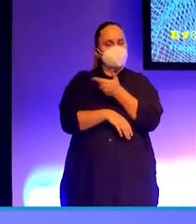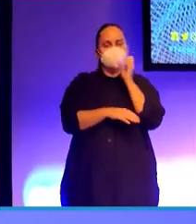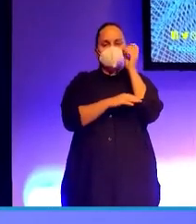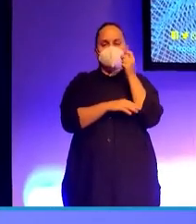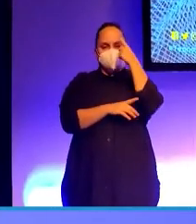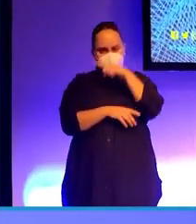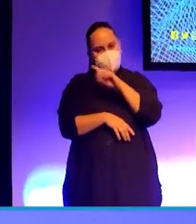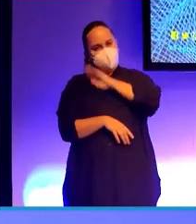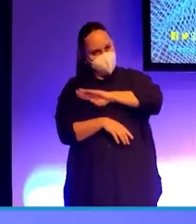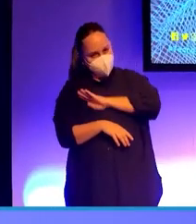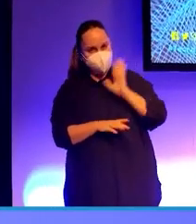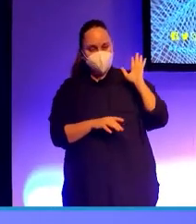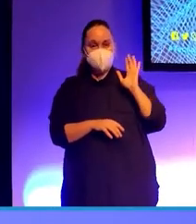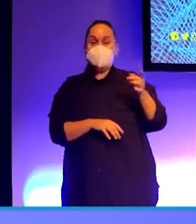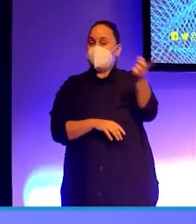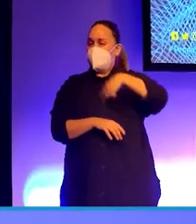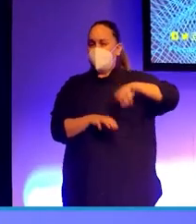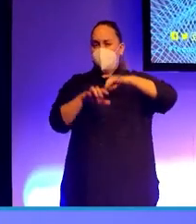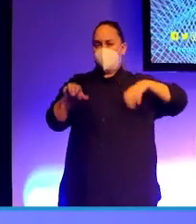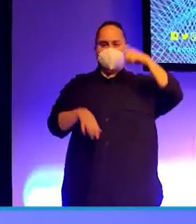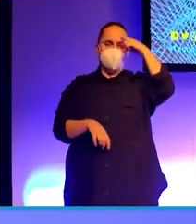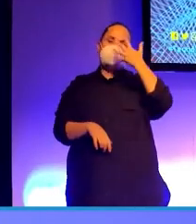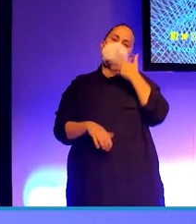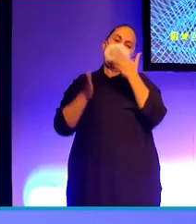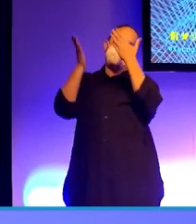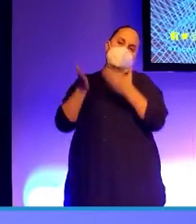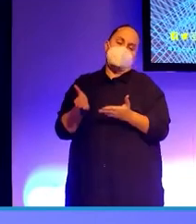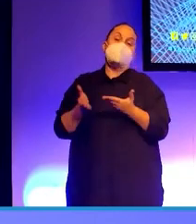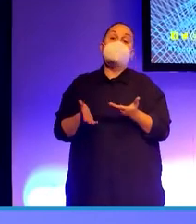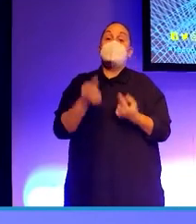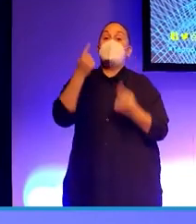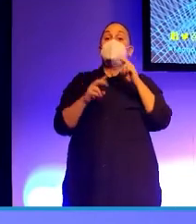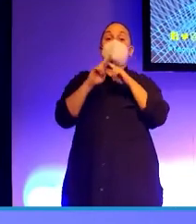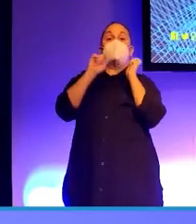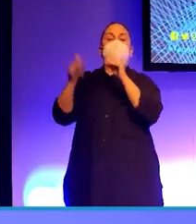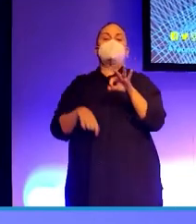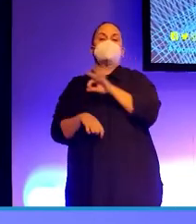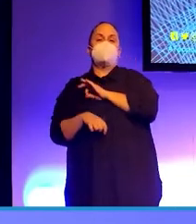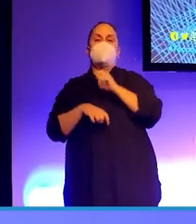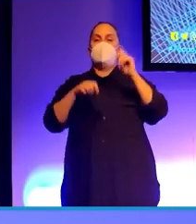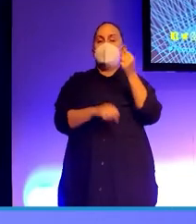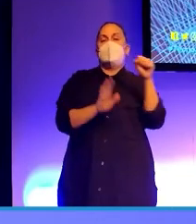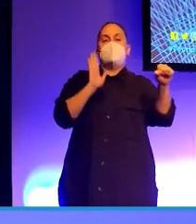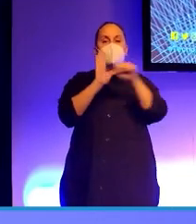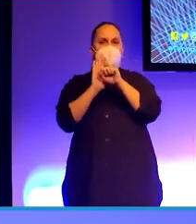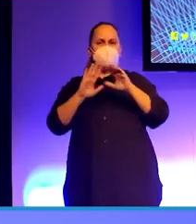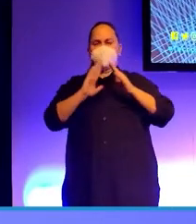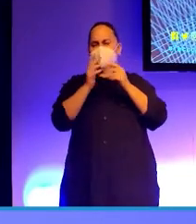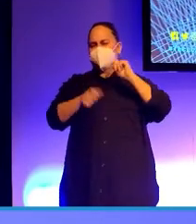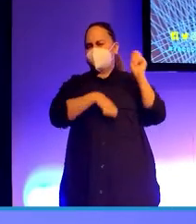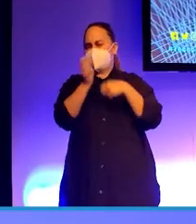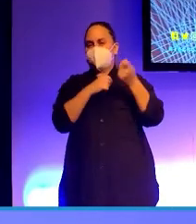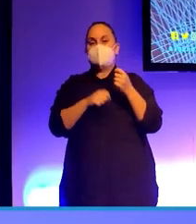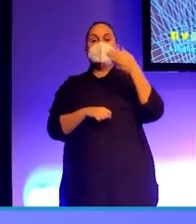invitado. Alguien que la mayoría de ustedes ya conoce. Para muchos, Mr. Branding. Autor del bestseller BrandoFoam, profesor,